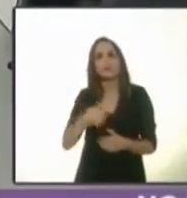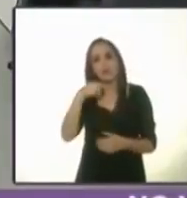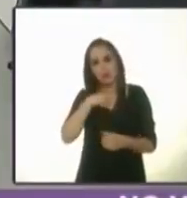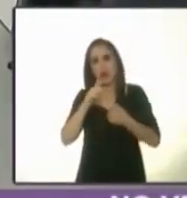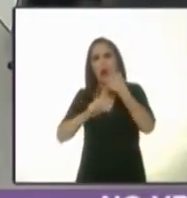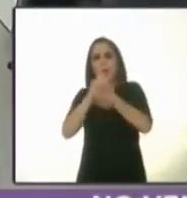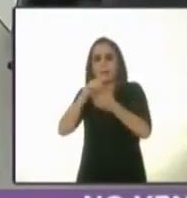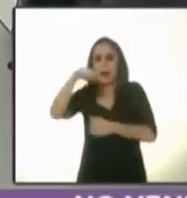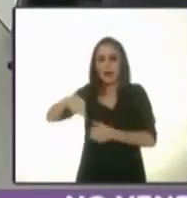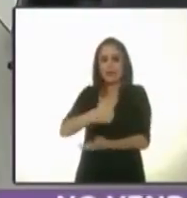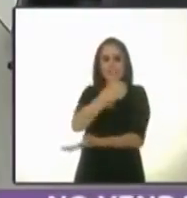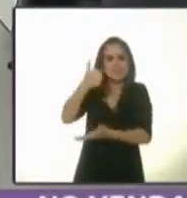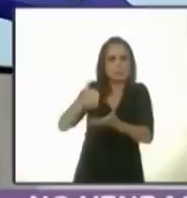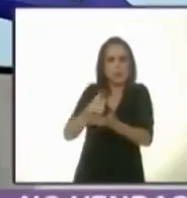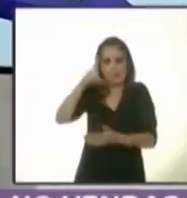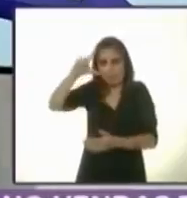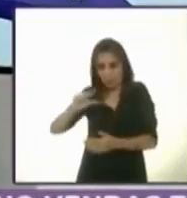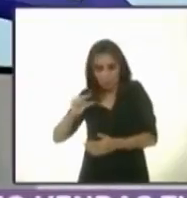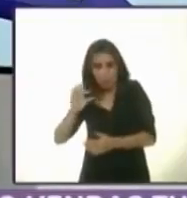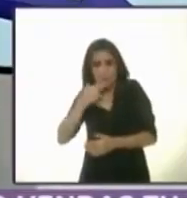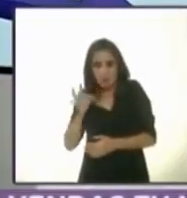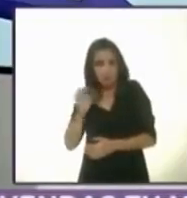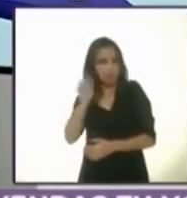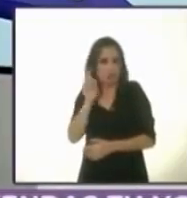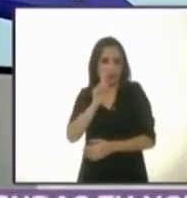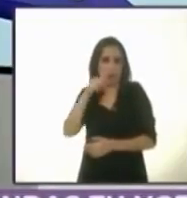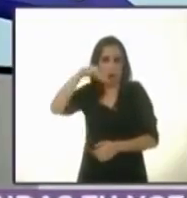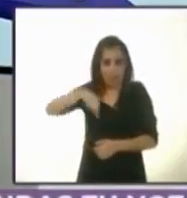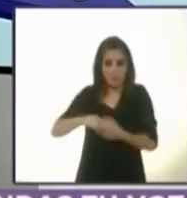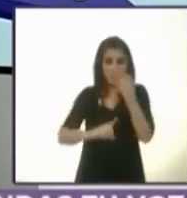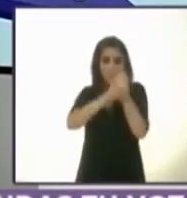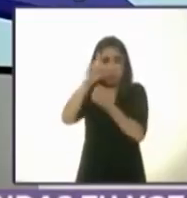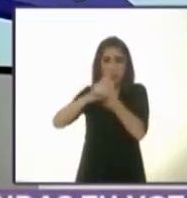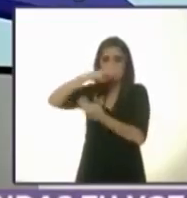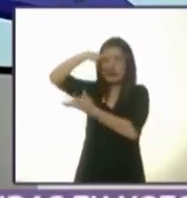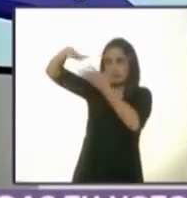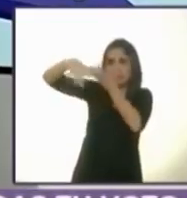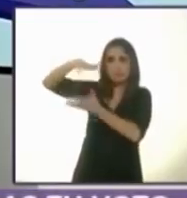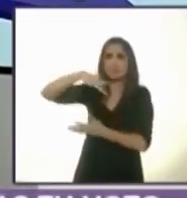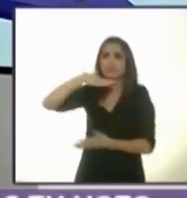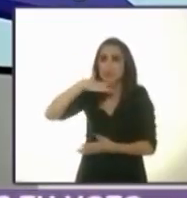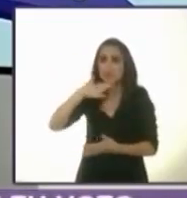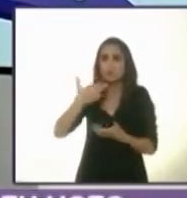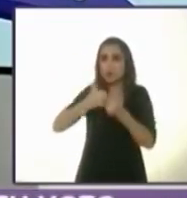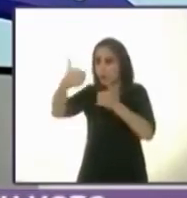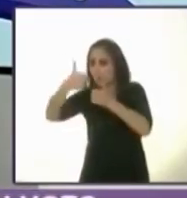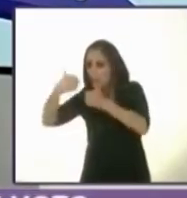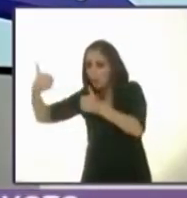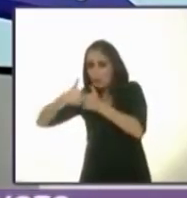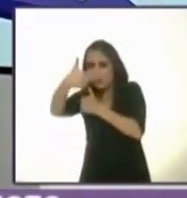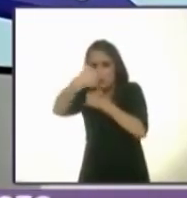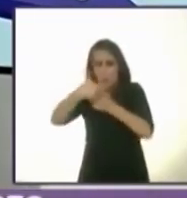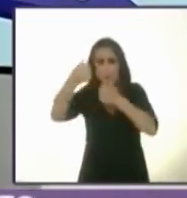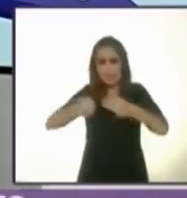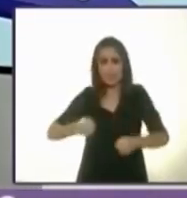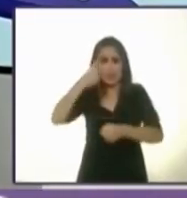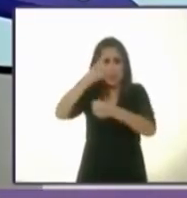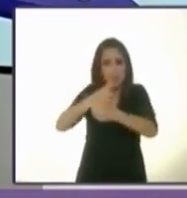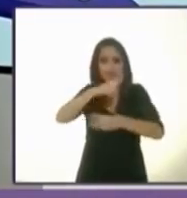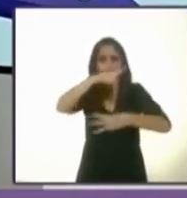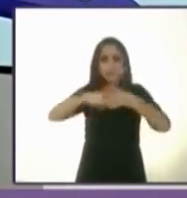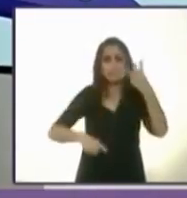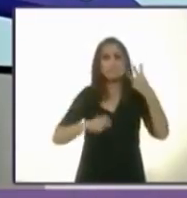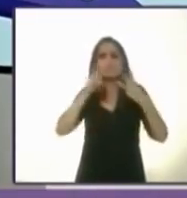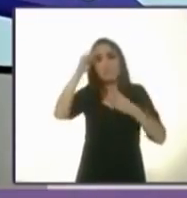metropolitanos, que no son menores, creo que hoy los problemas de contaminación, de movilidad y seguridad no respetan fronteras. Son